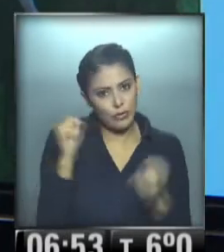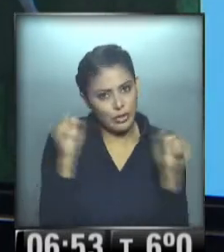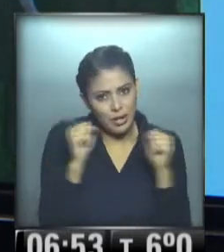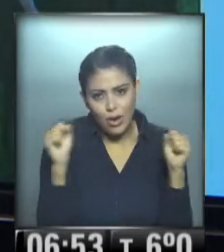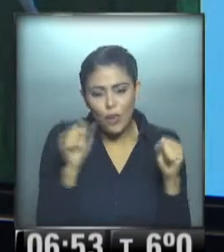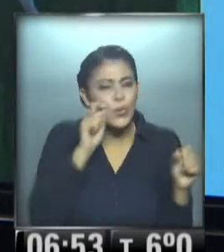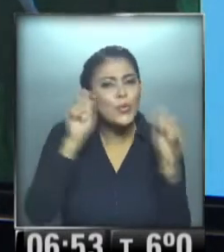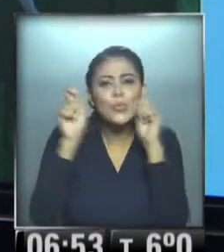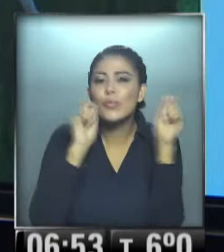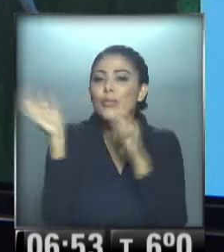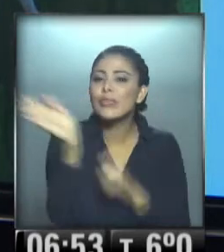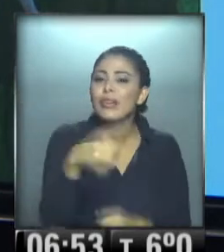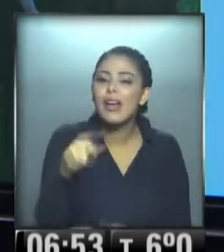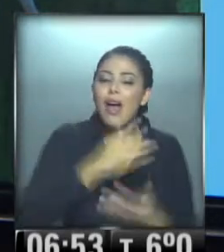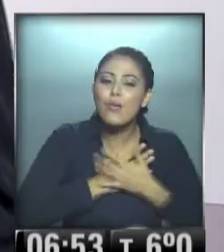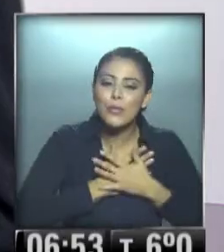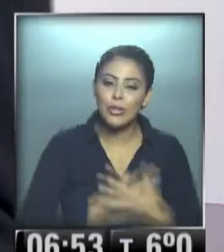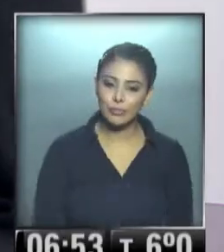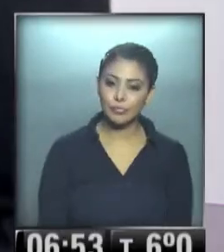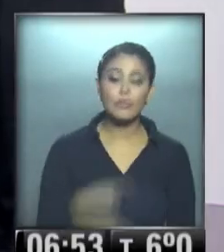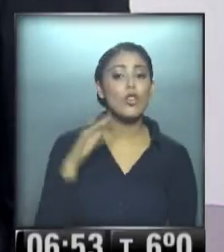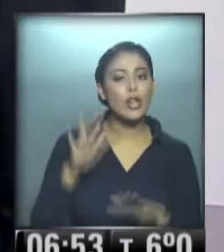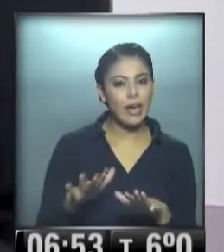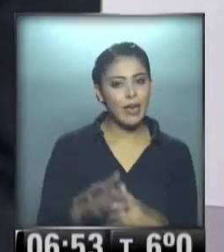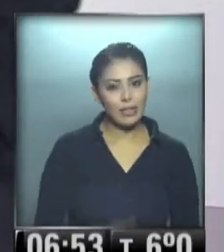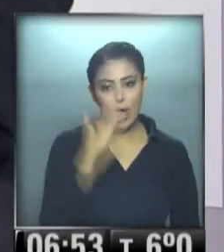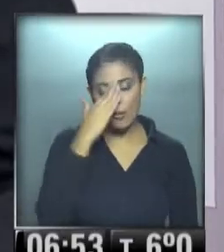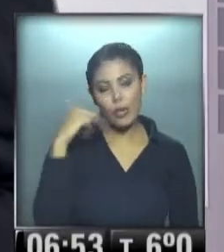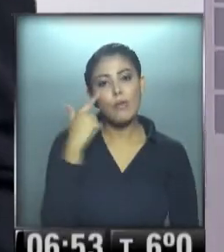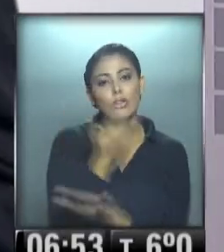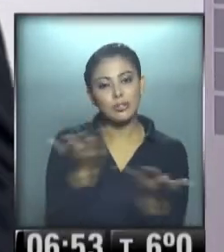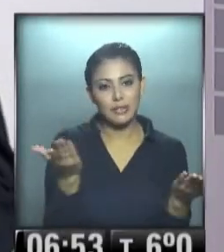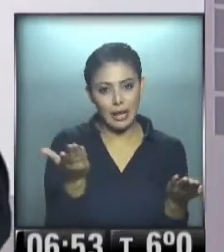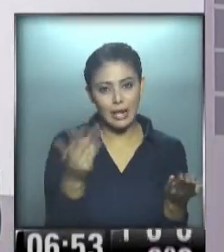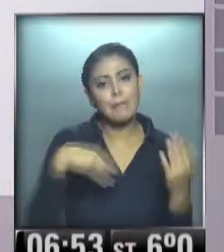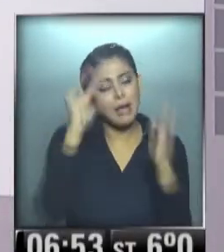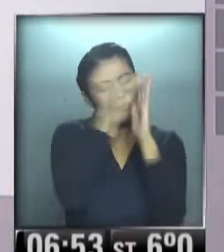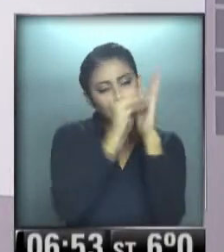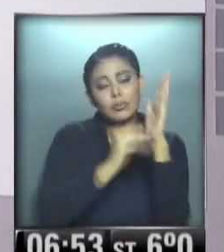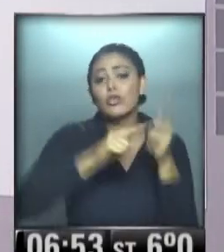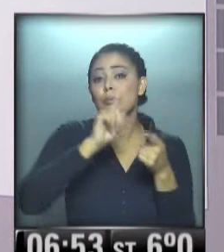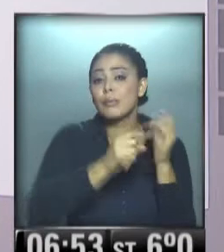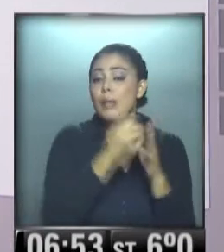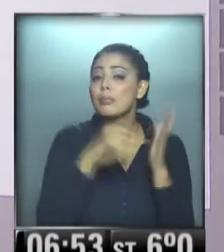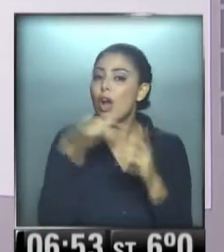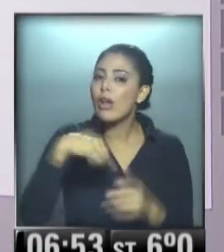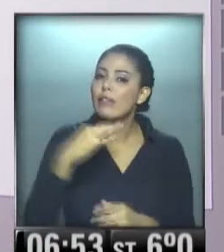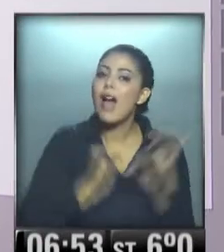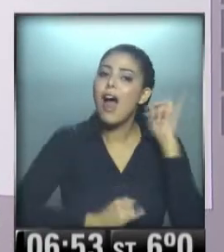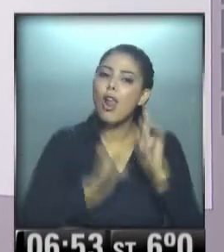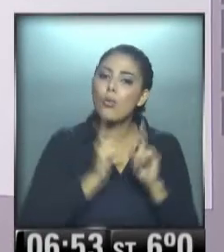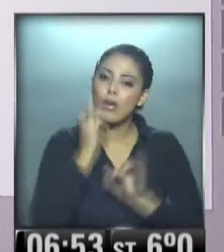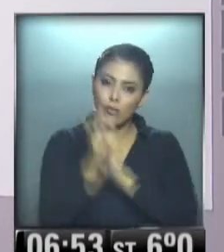que hacen. Besos para ustedes, amores. Nos quedaríamos charlando y mostrando los mensajitos toda la mañana, pero tenemos que darles algunos